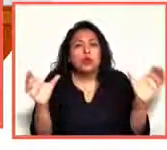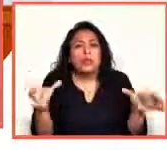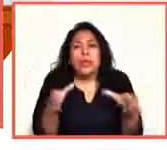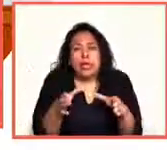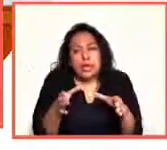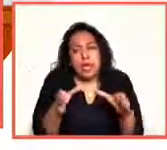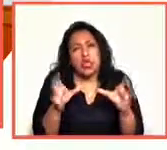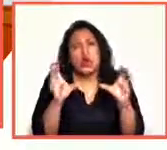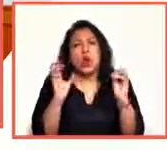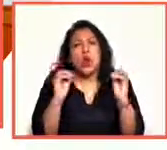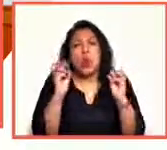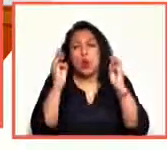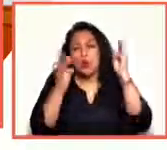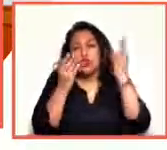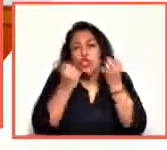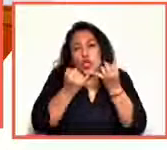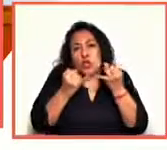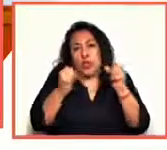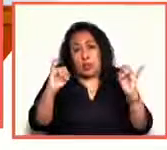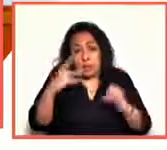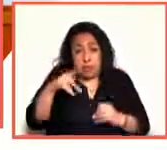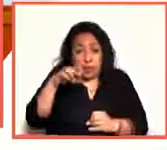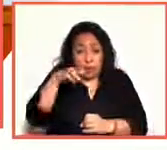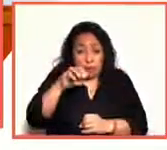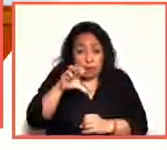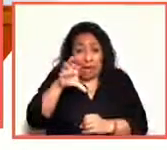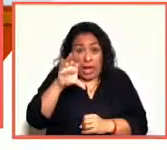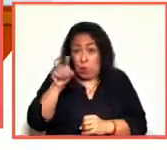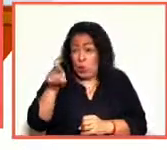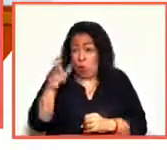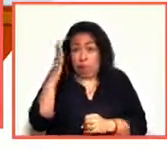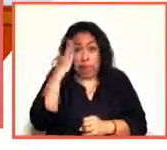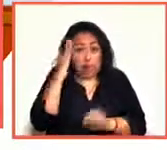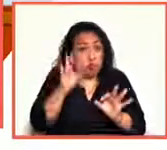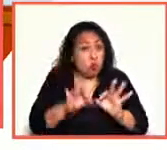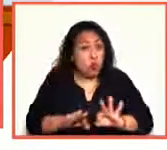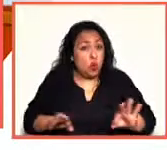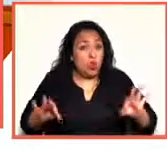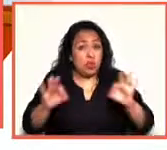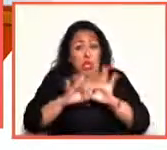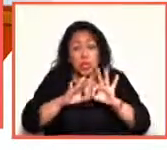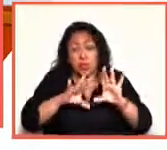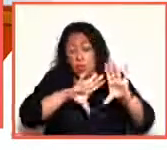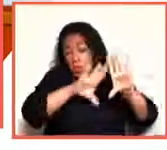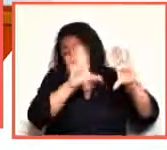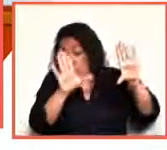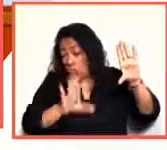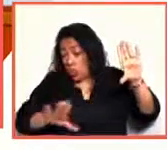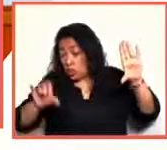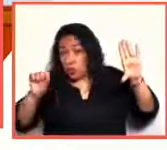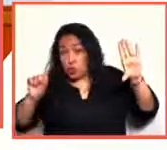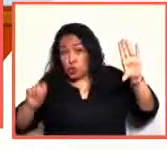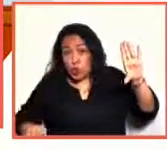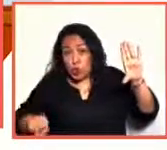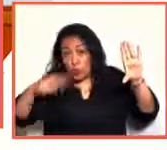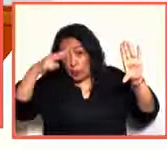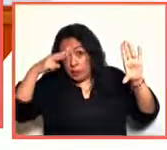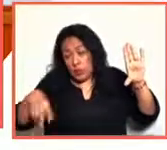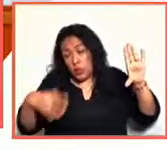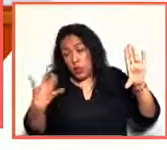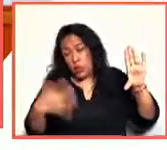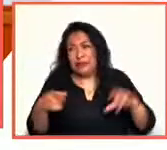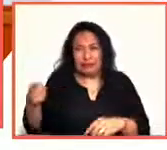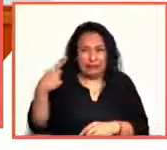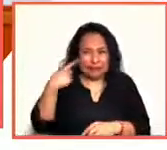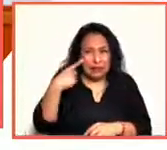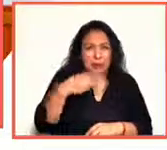museos independientes. Sin embargo, el Maco es un punto de referencia en todo el sur de nuestro país. Después de esto que acabamos de escuchar, miembros